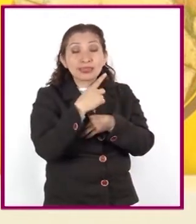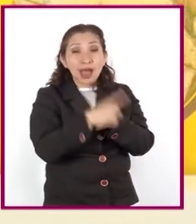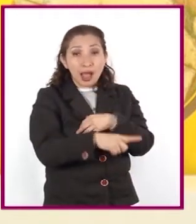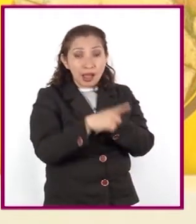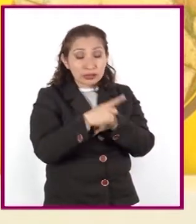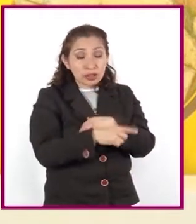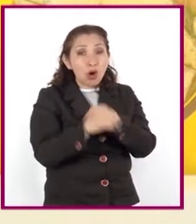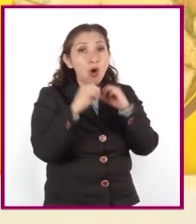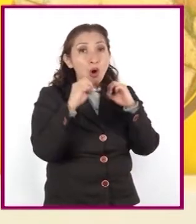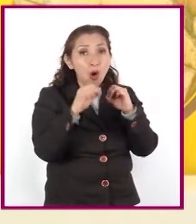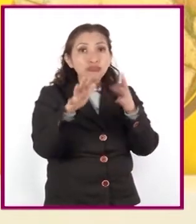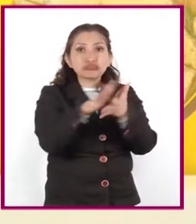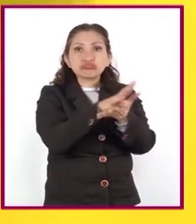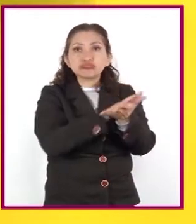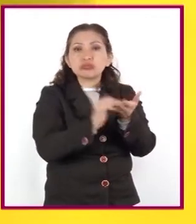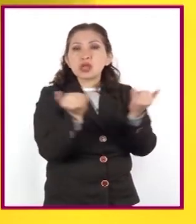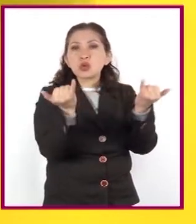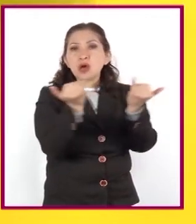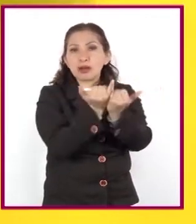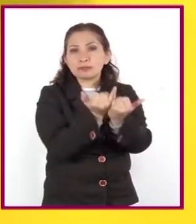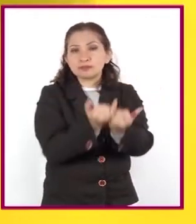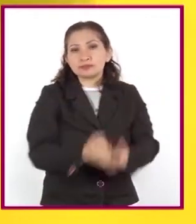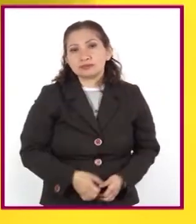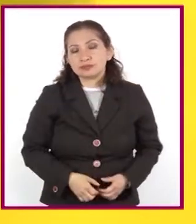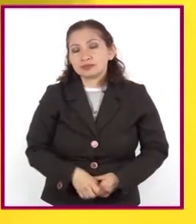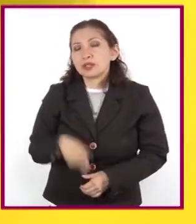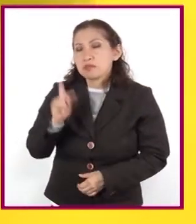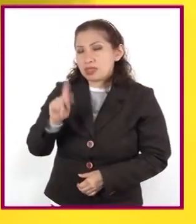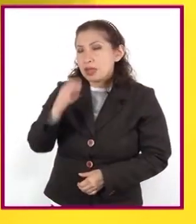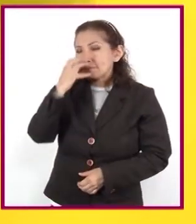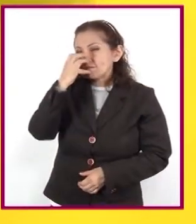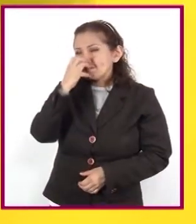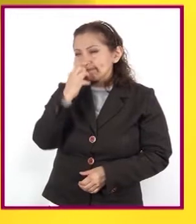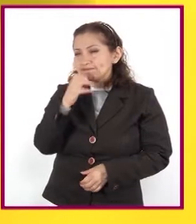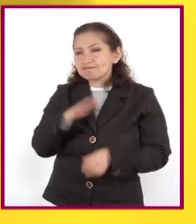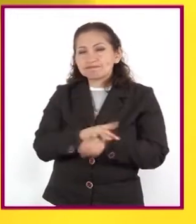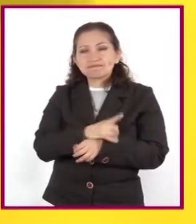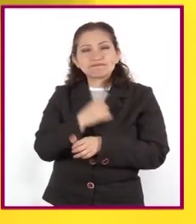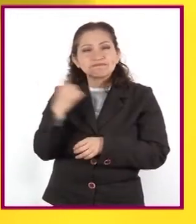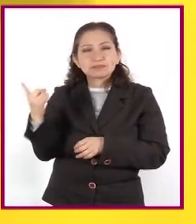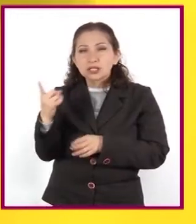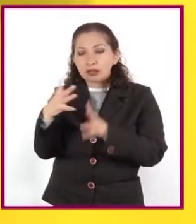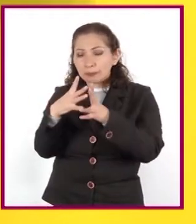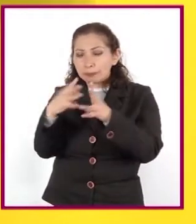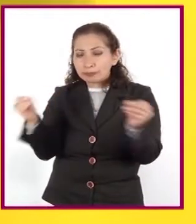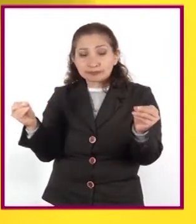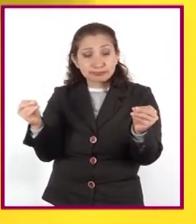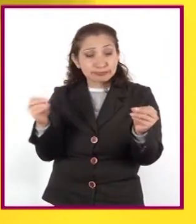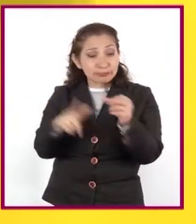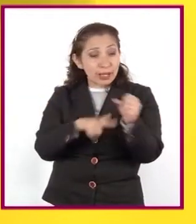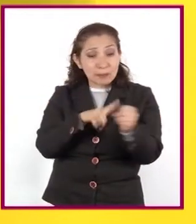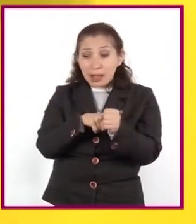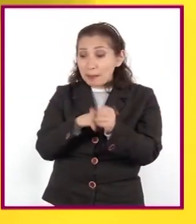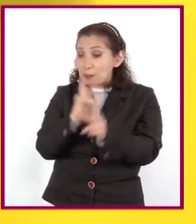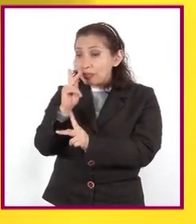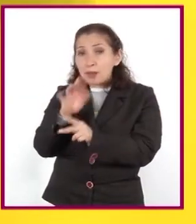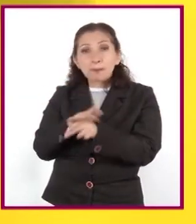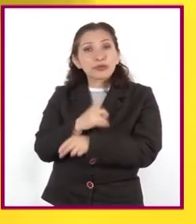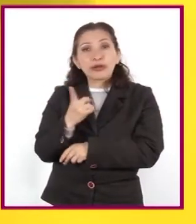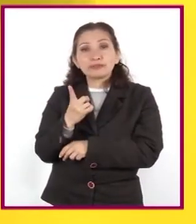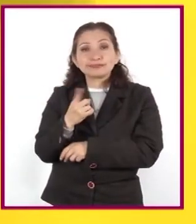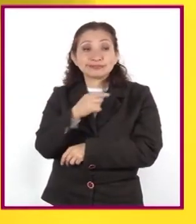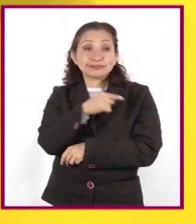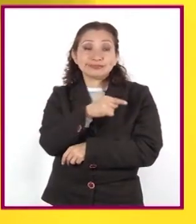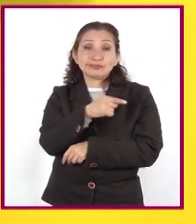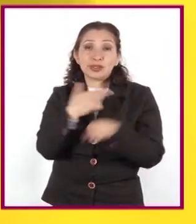incluso desaparecer. Y tristemente, entre las principales causas de la pérdida de biodiversidad se encuentran